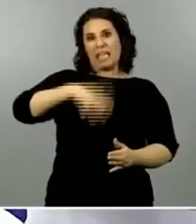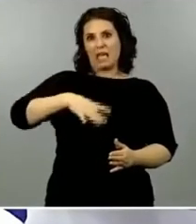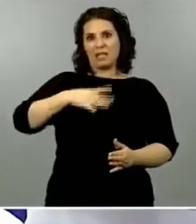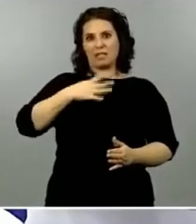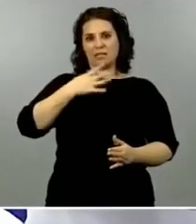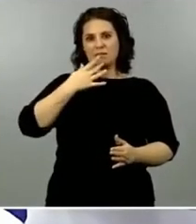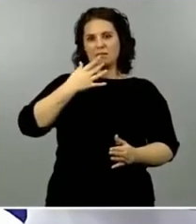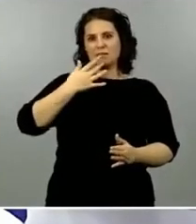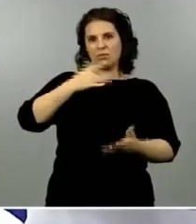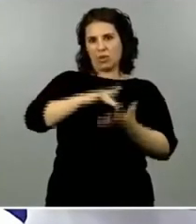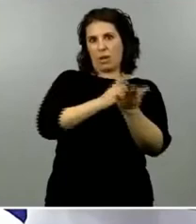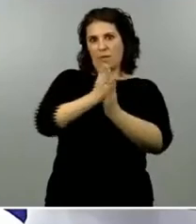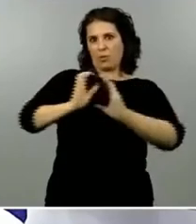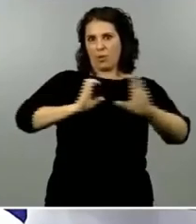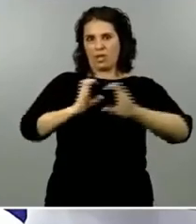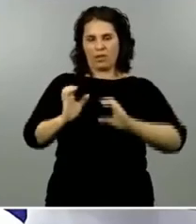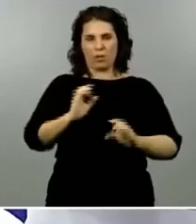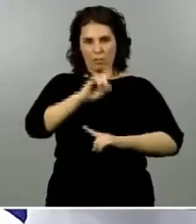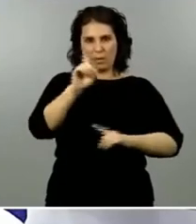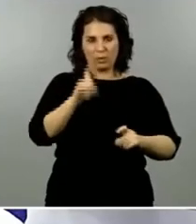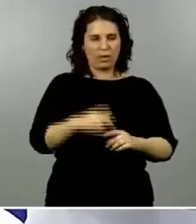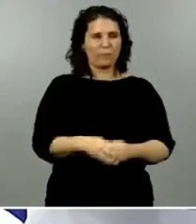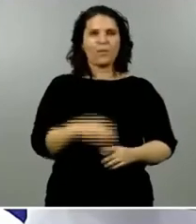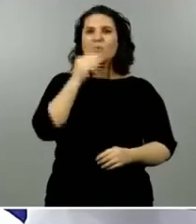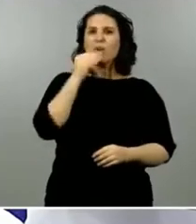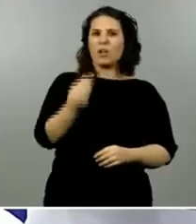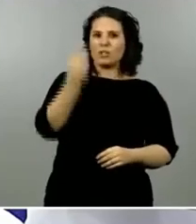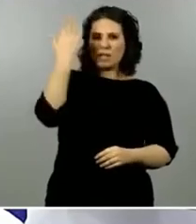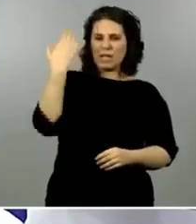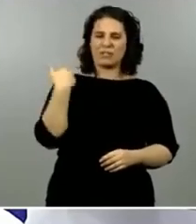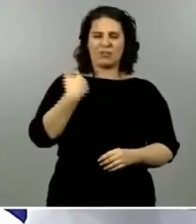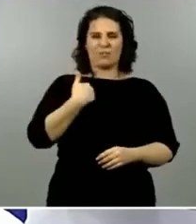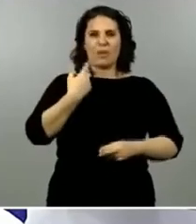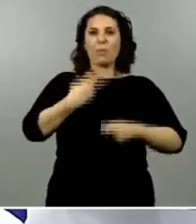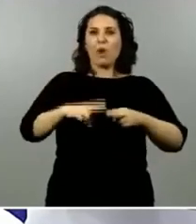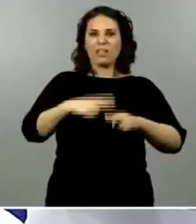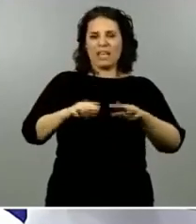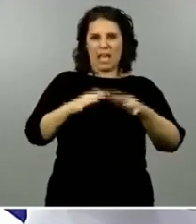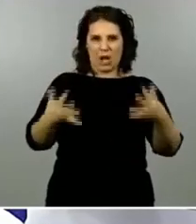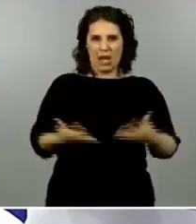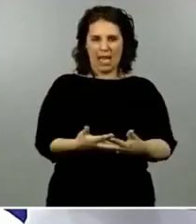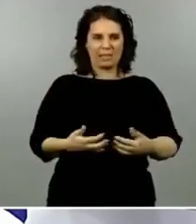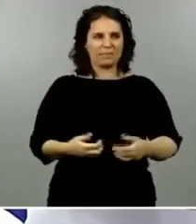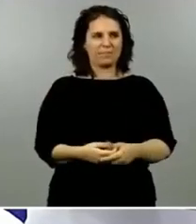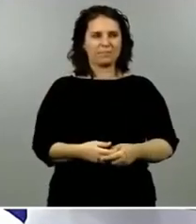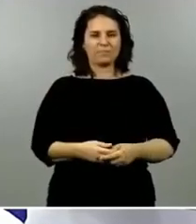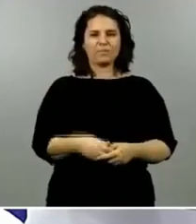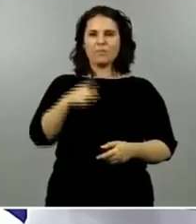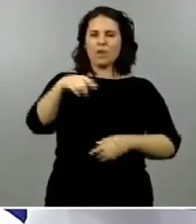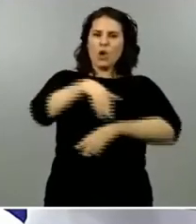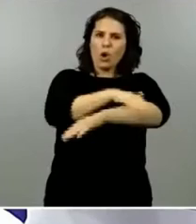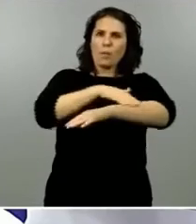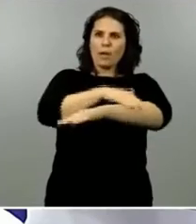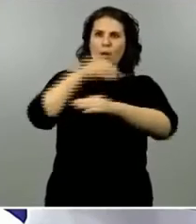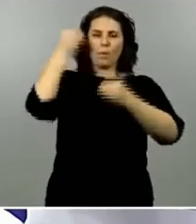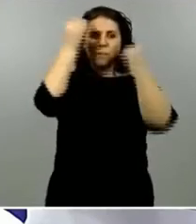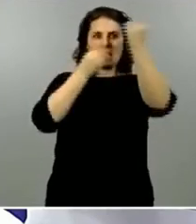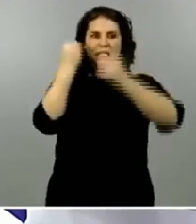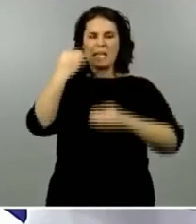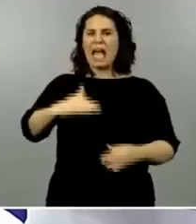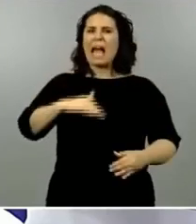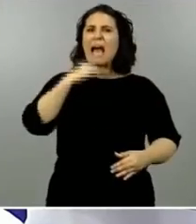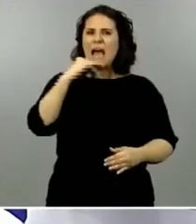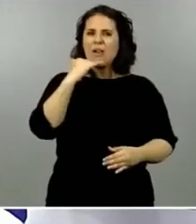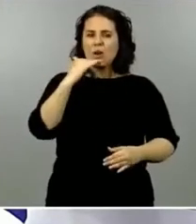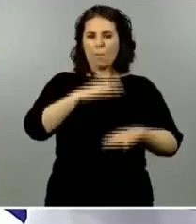buenos días presidente que aval de la política online se plantea al gobierno alguna medida para frenar el crecimiento del